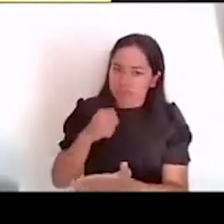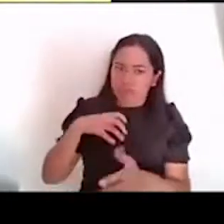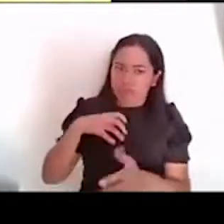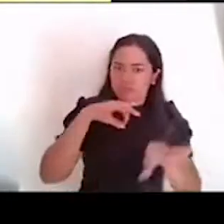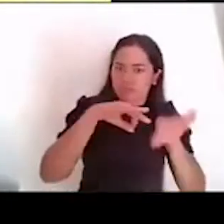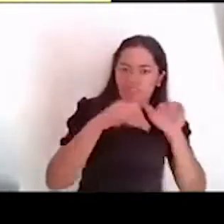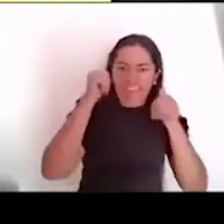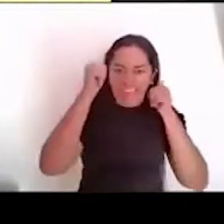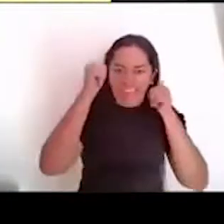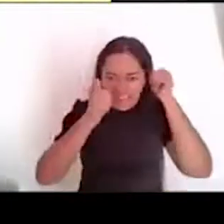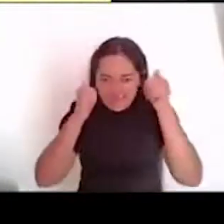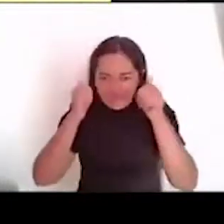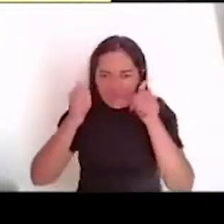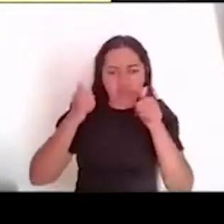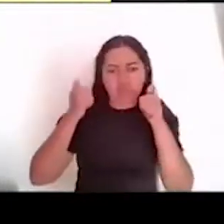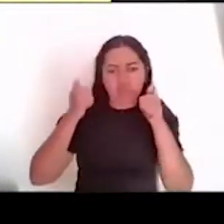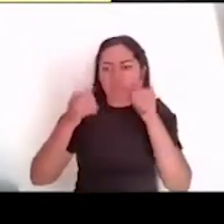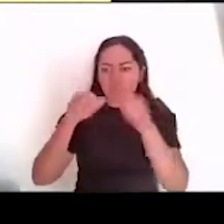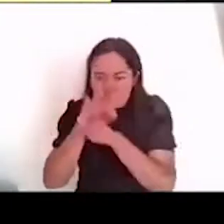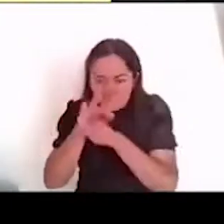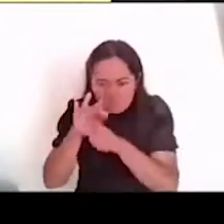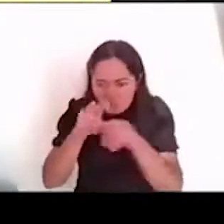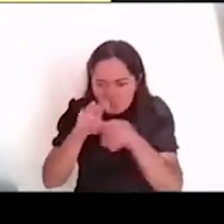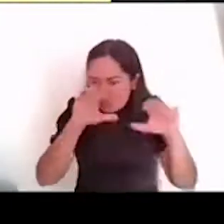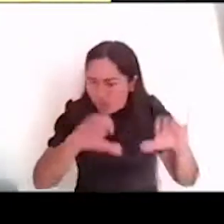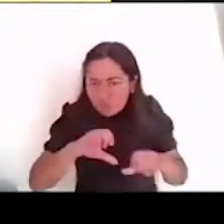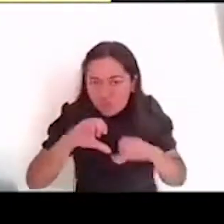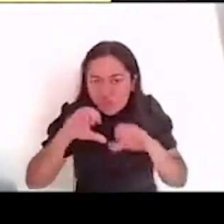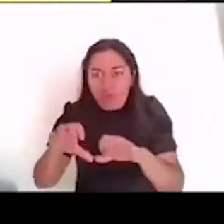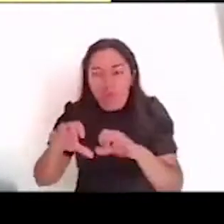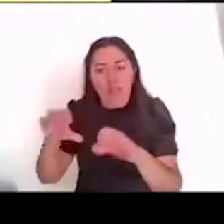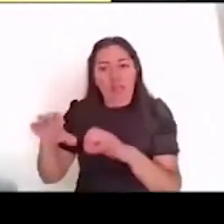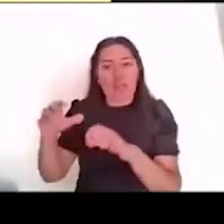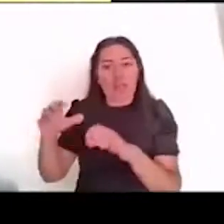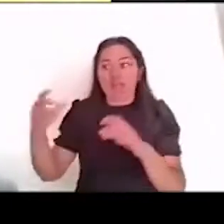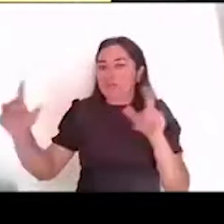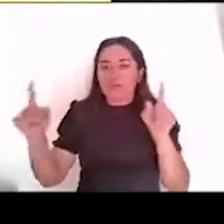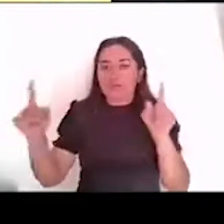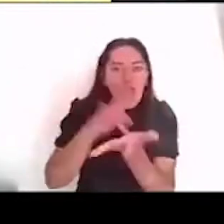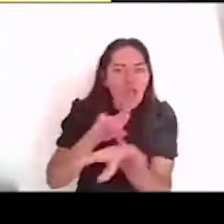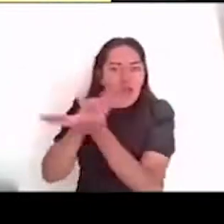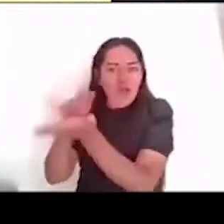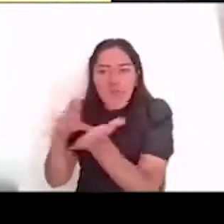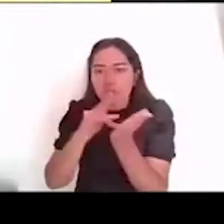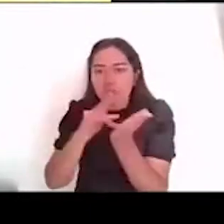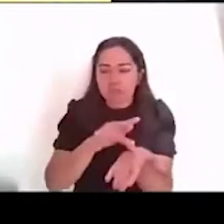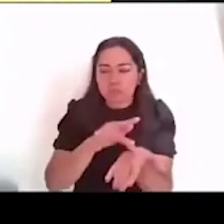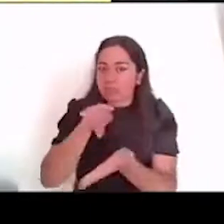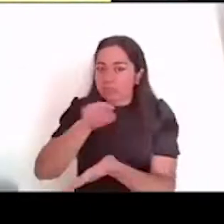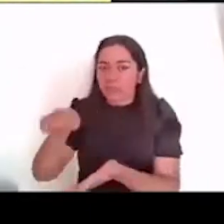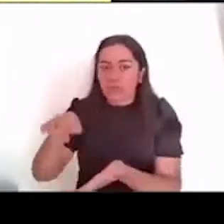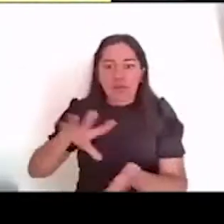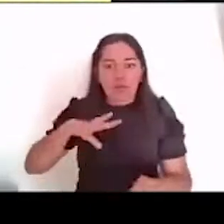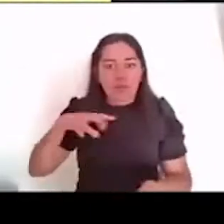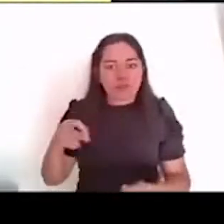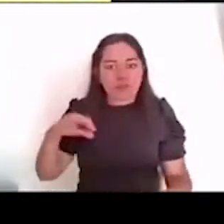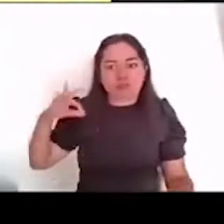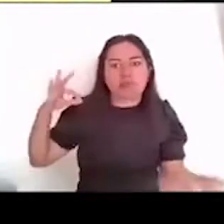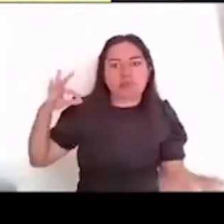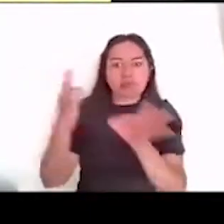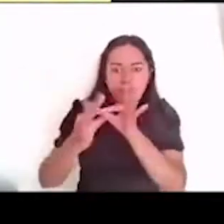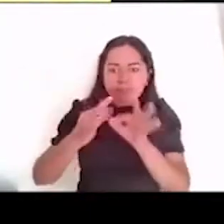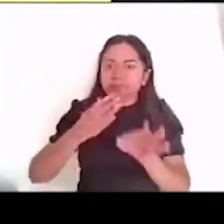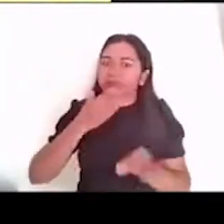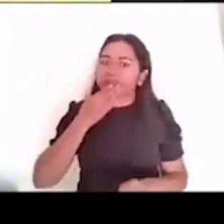ha dado resultados magníficos, ¿no? Como bien sabes, el poder sacar de contexto